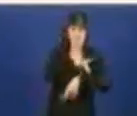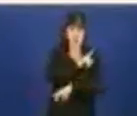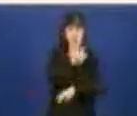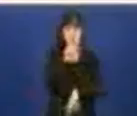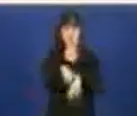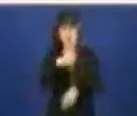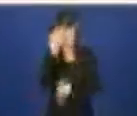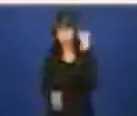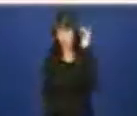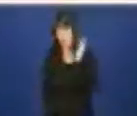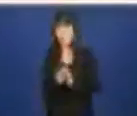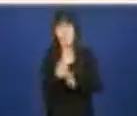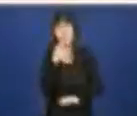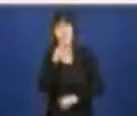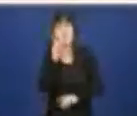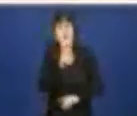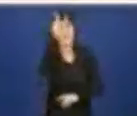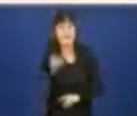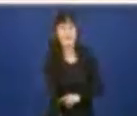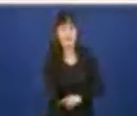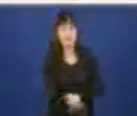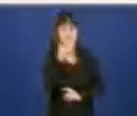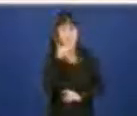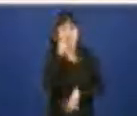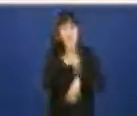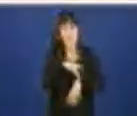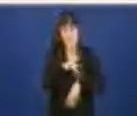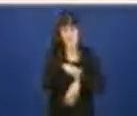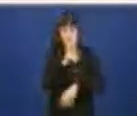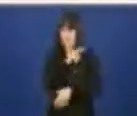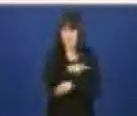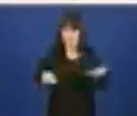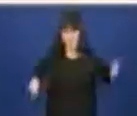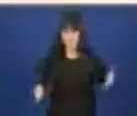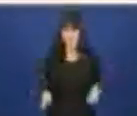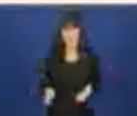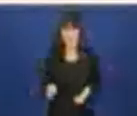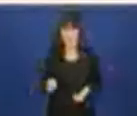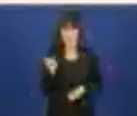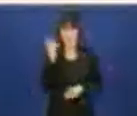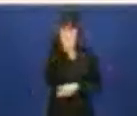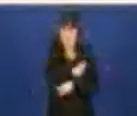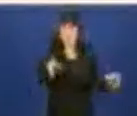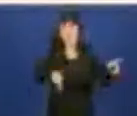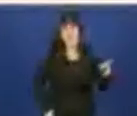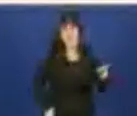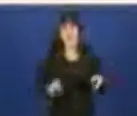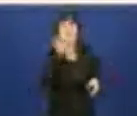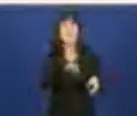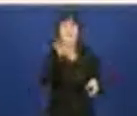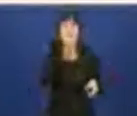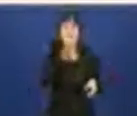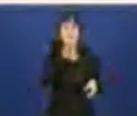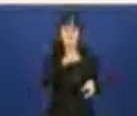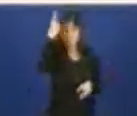mentireiros, señora conselleira. Os colexios médicos galegos, os profesionais, as profesionais que máis